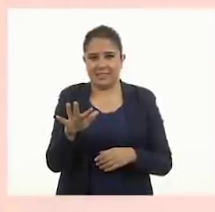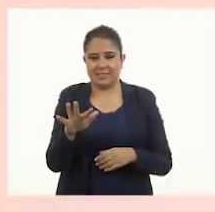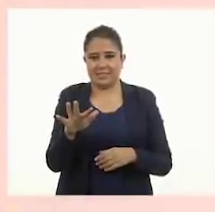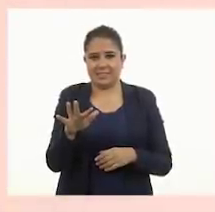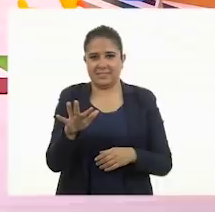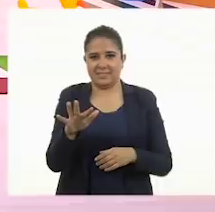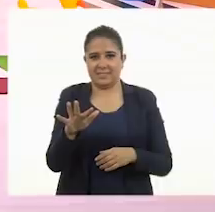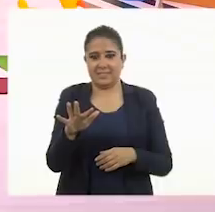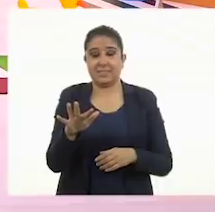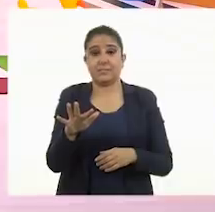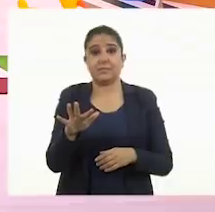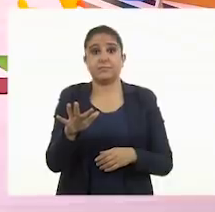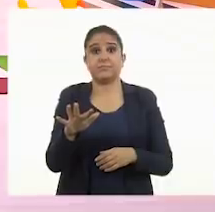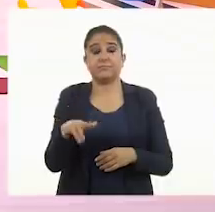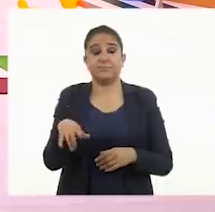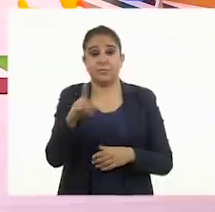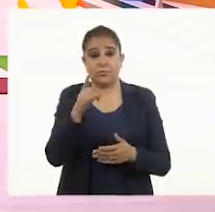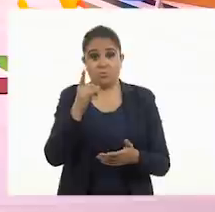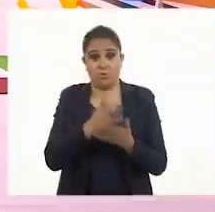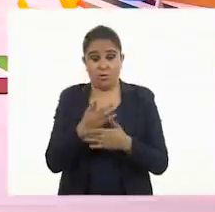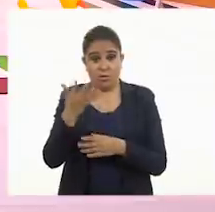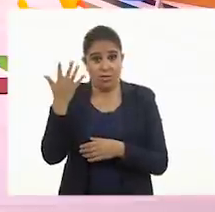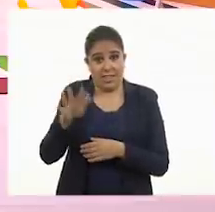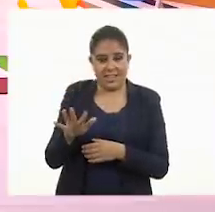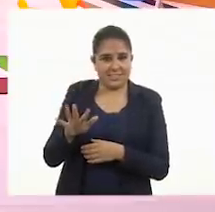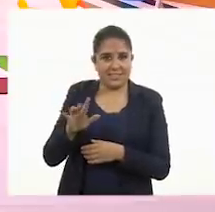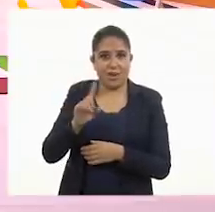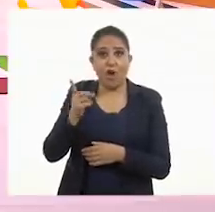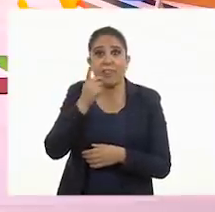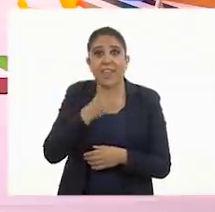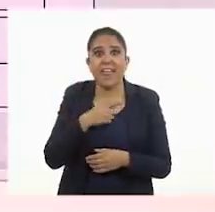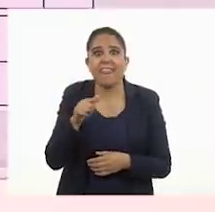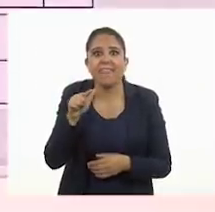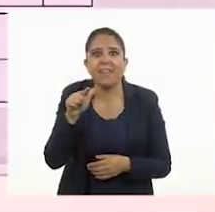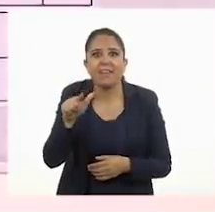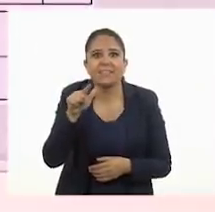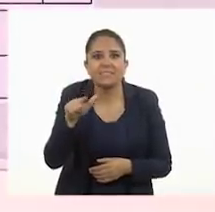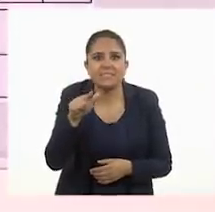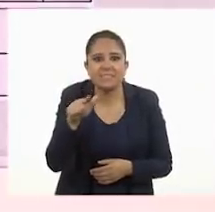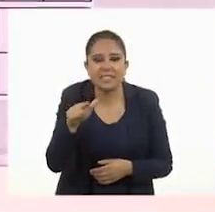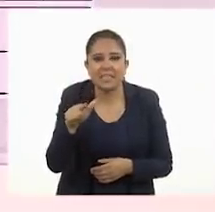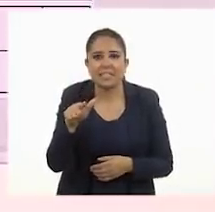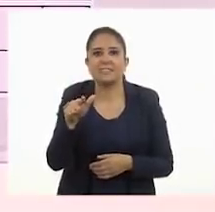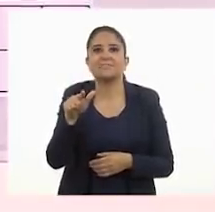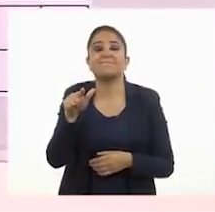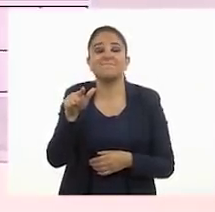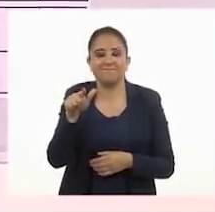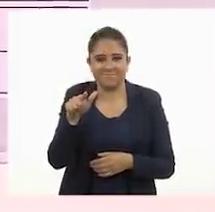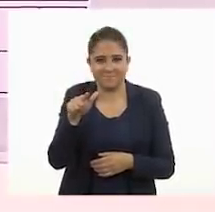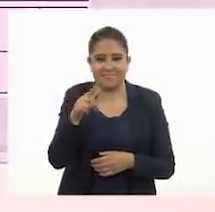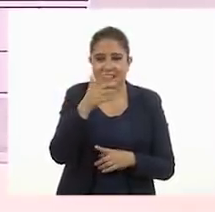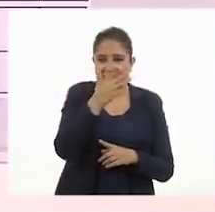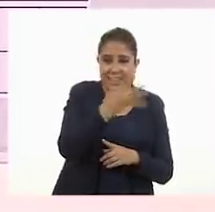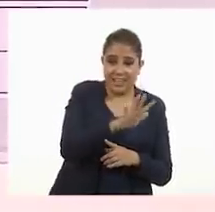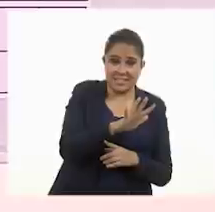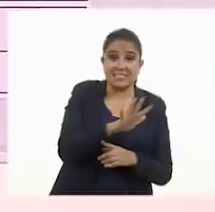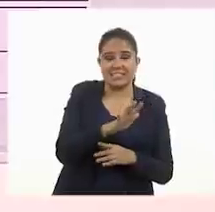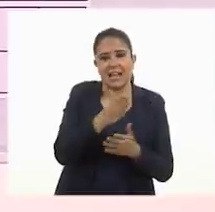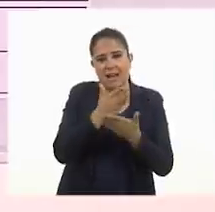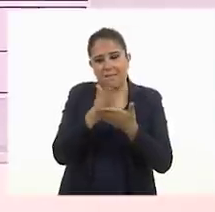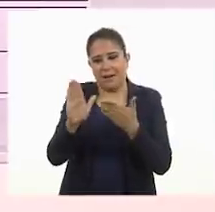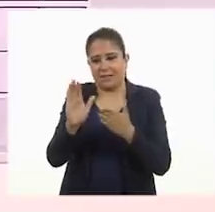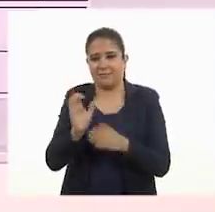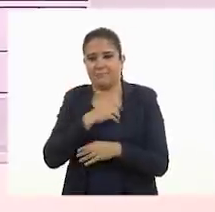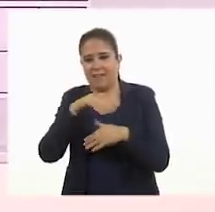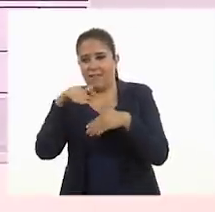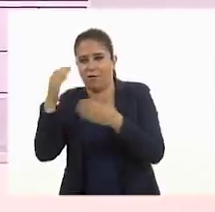diez. Pero no nada más nos dijo diez, ¿verdad? No, nos dijo diecisiete. Diecisiete. Entonces, tengo que dibujar las fichitas que